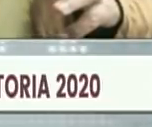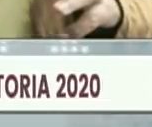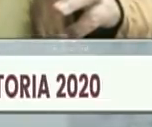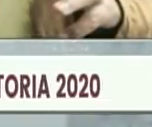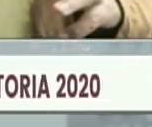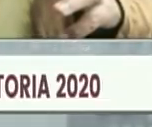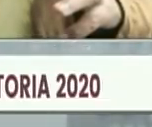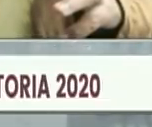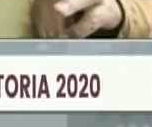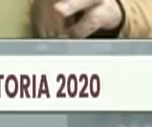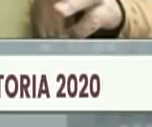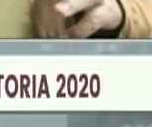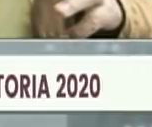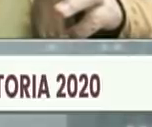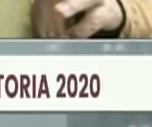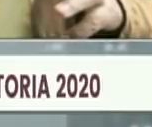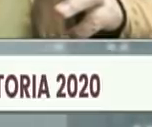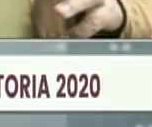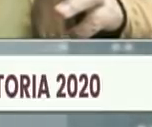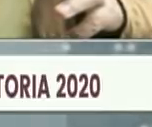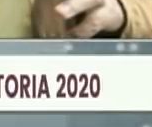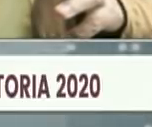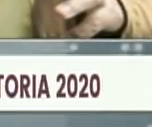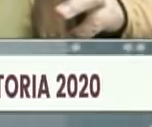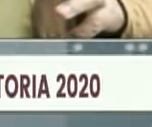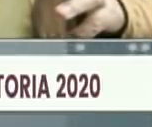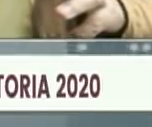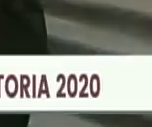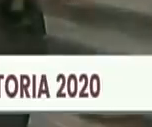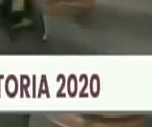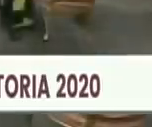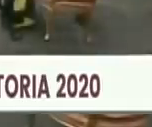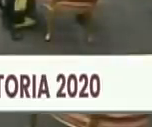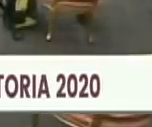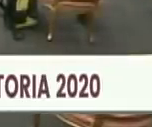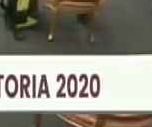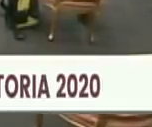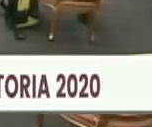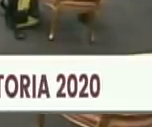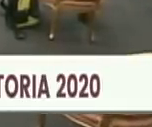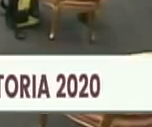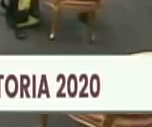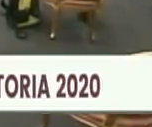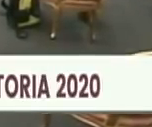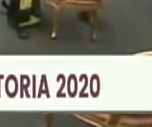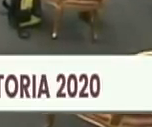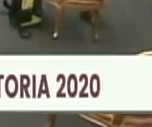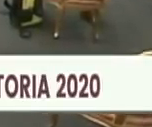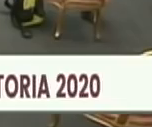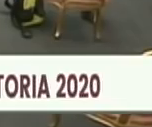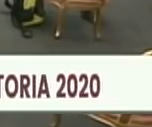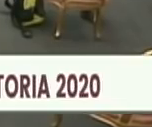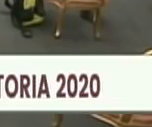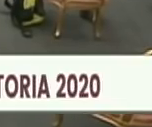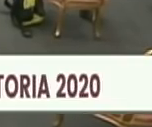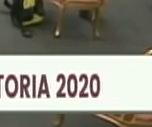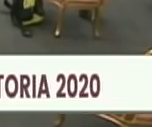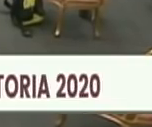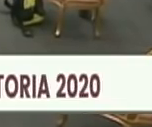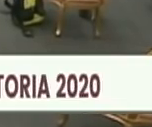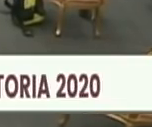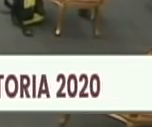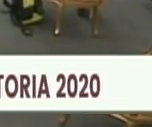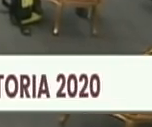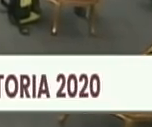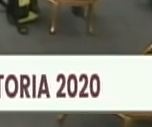quien también es ovacionado en el salón Ayacucho del palacio de Miraflores levanta la estatuilla premio nacional